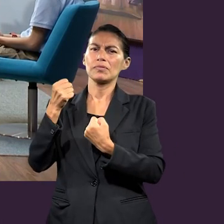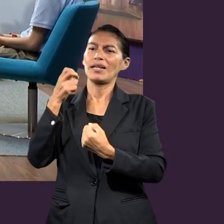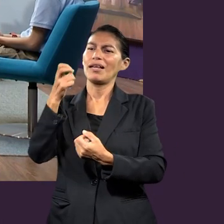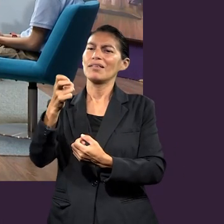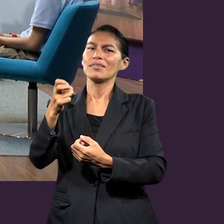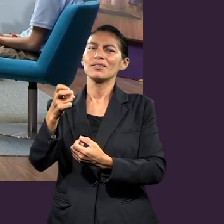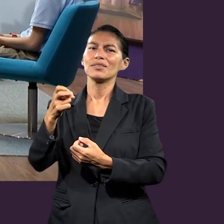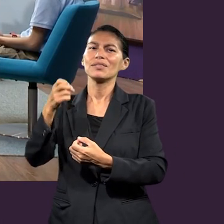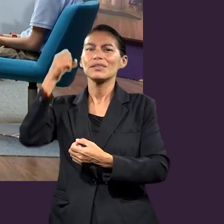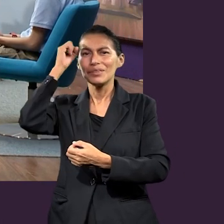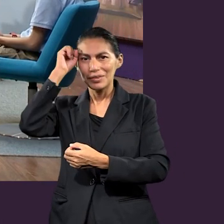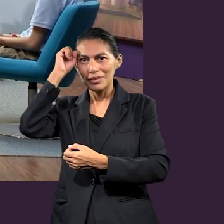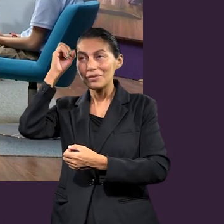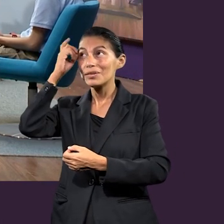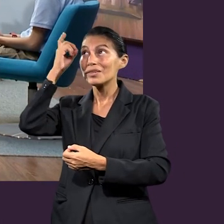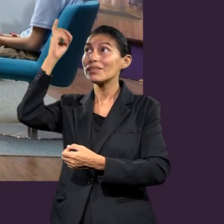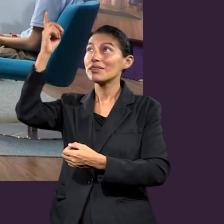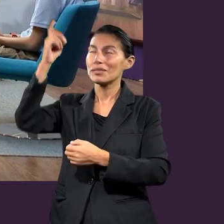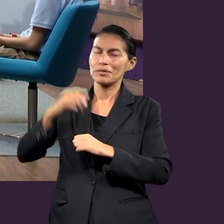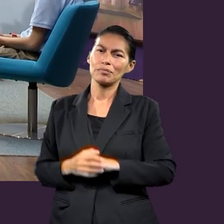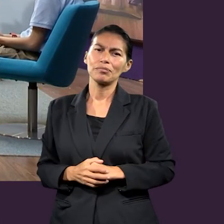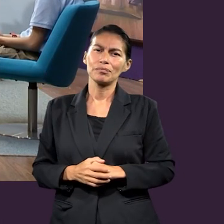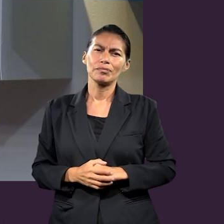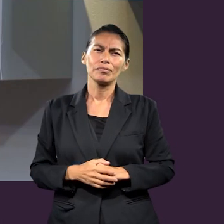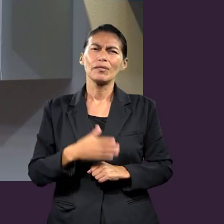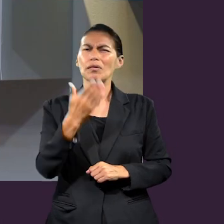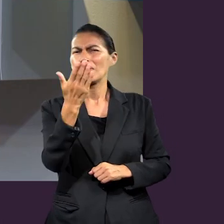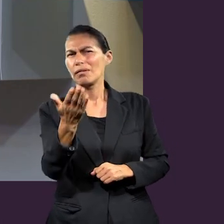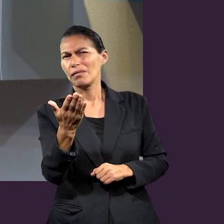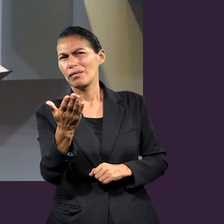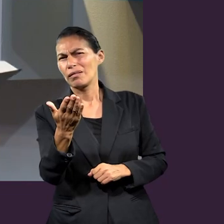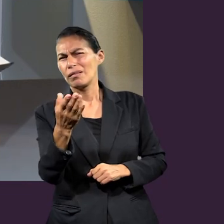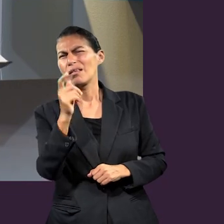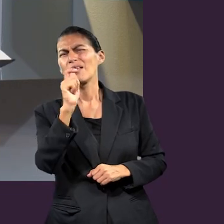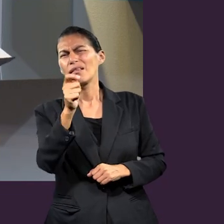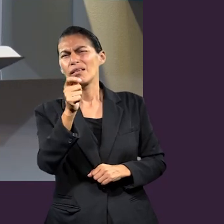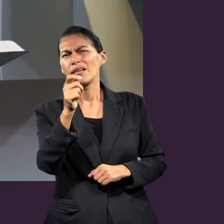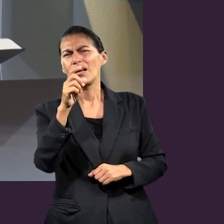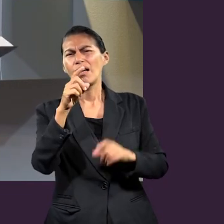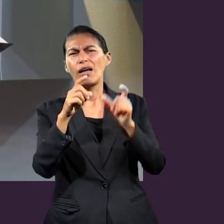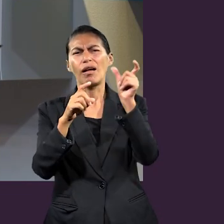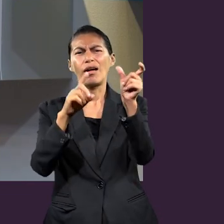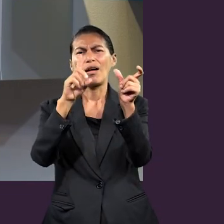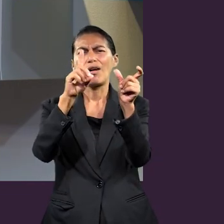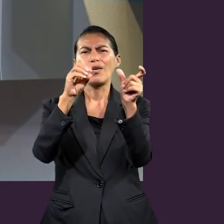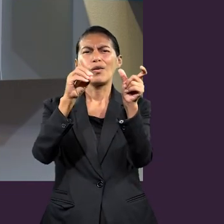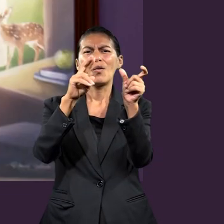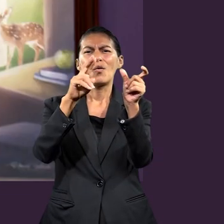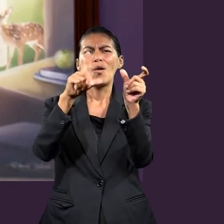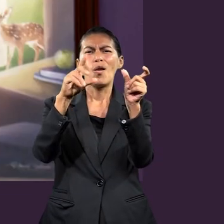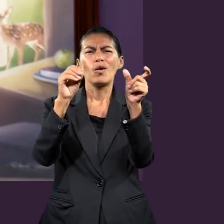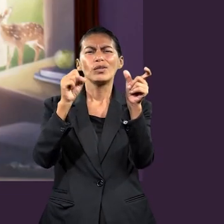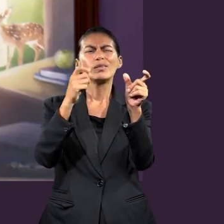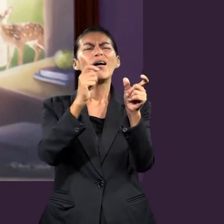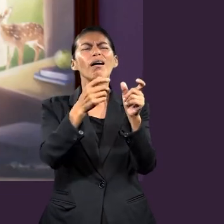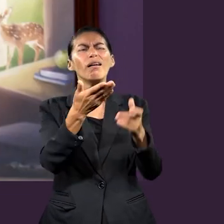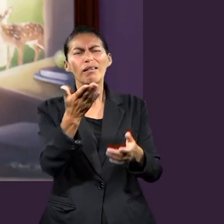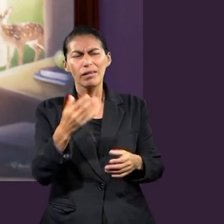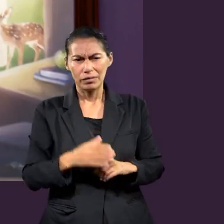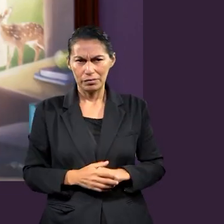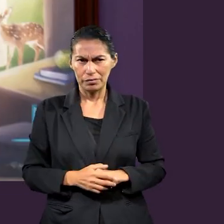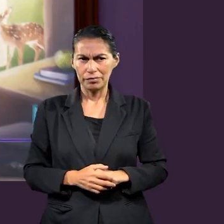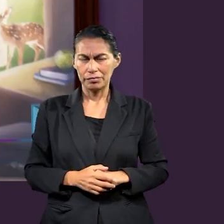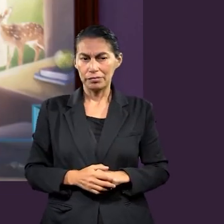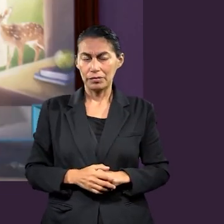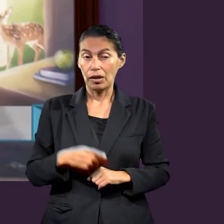siervos de Dios, son dulos. Para ti, ¿qué significa ser dulos? Creo que